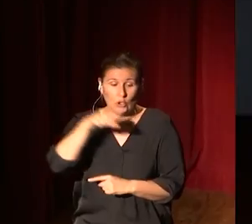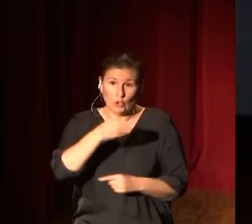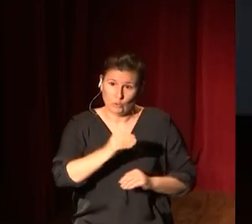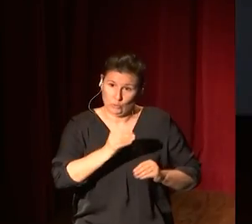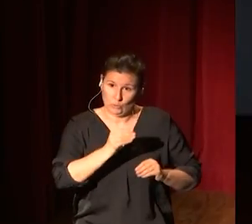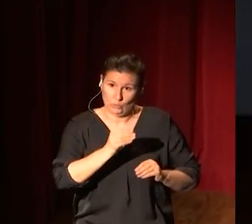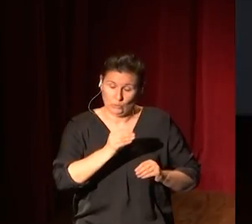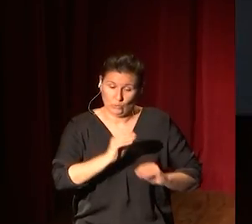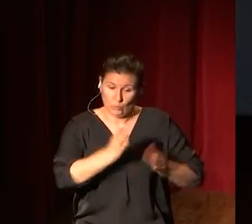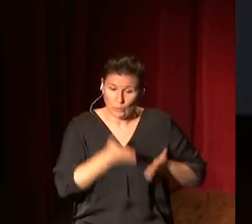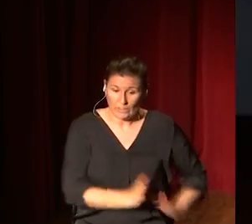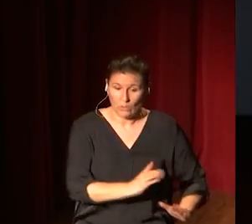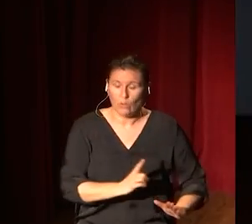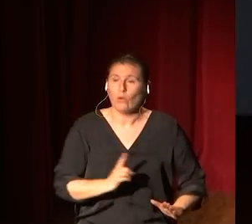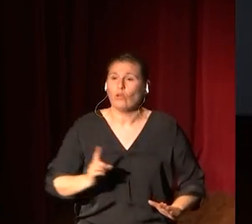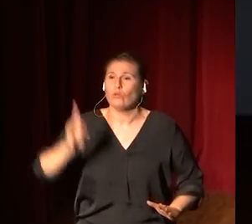llega un día se le aparece Dios